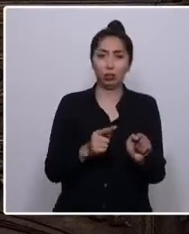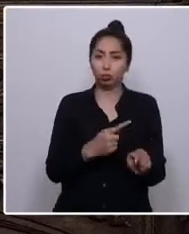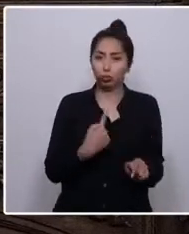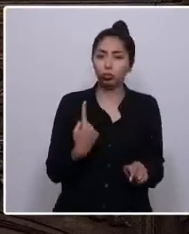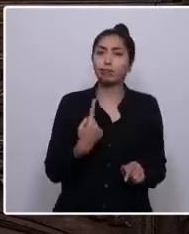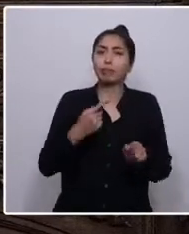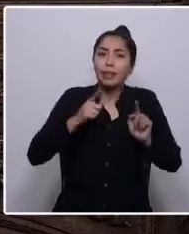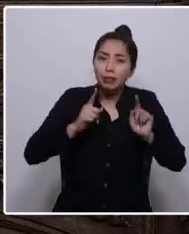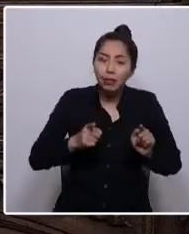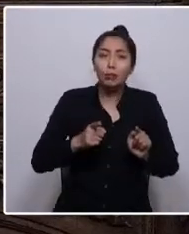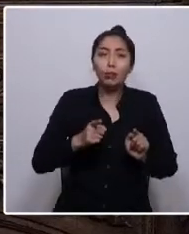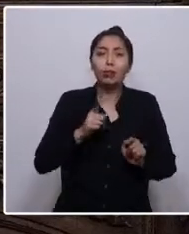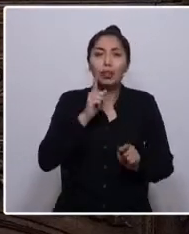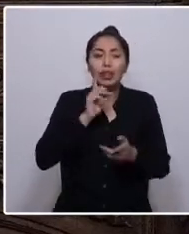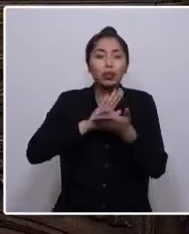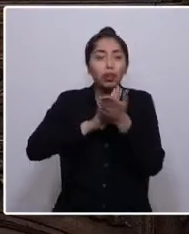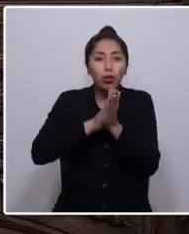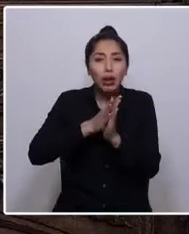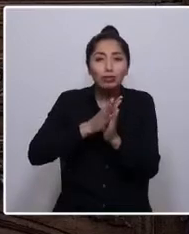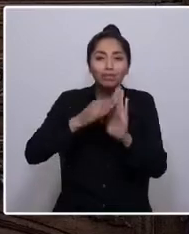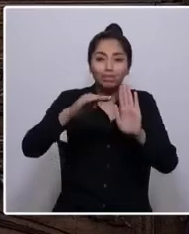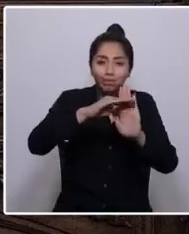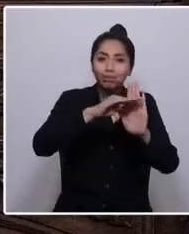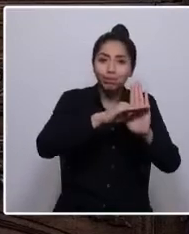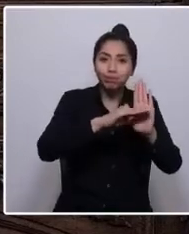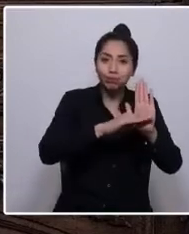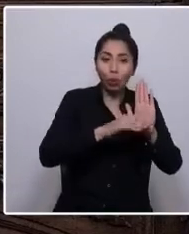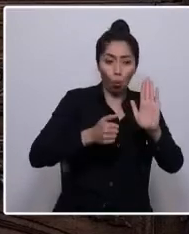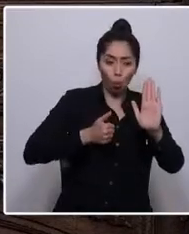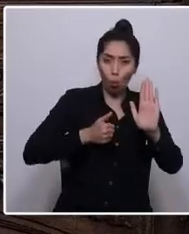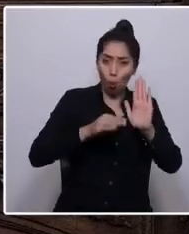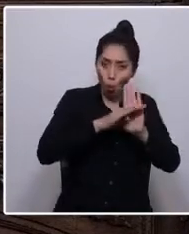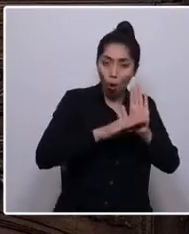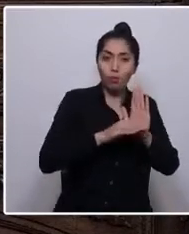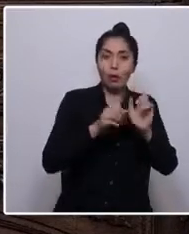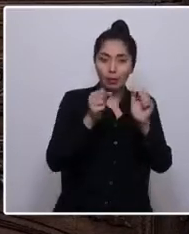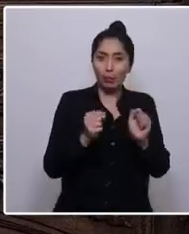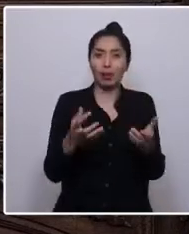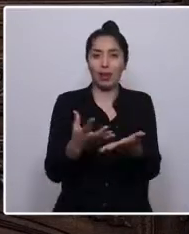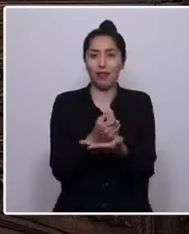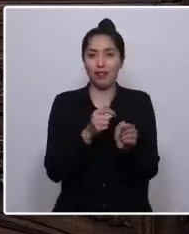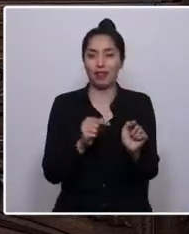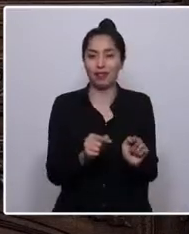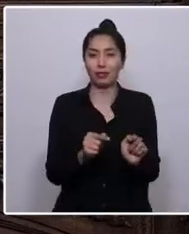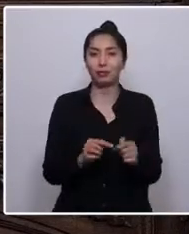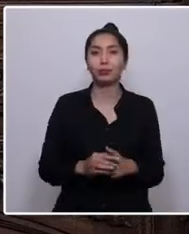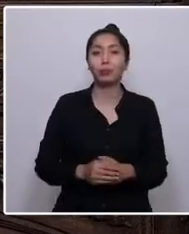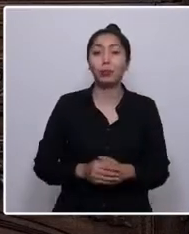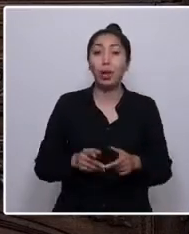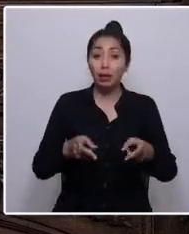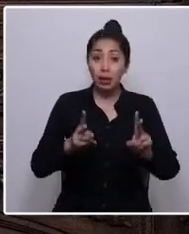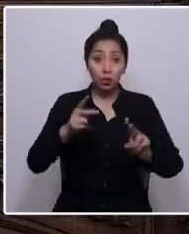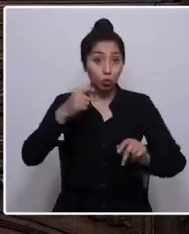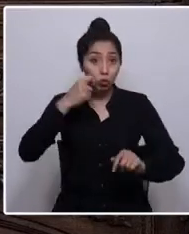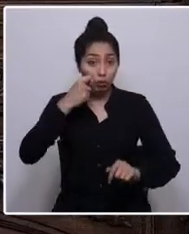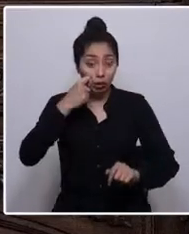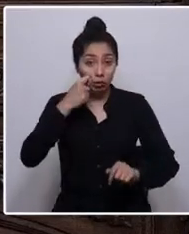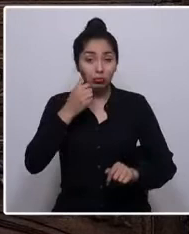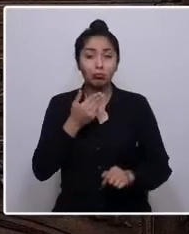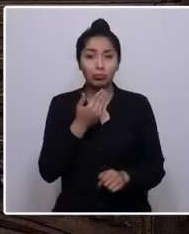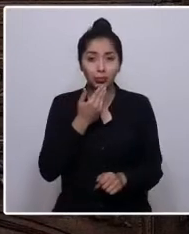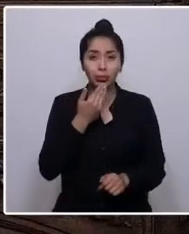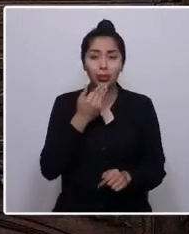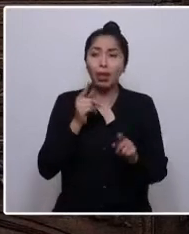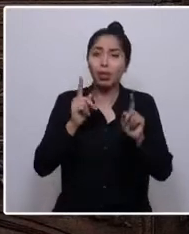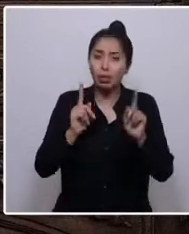condiciones para que ello sea plenamente posible. Los derechos humanos debiesen ser la